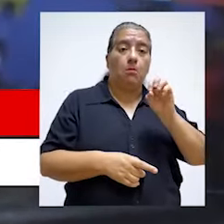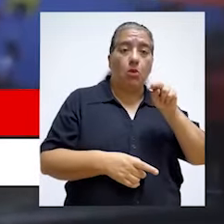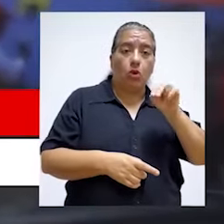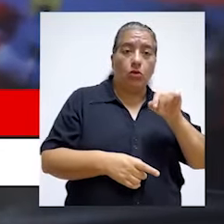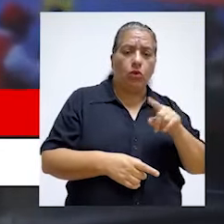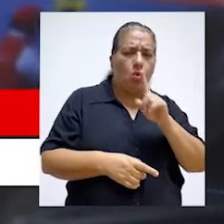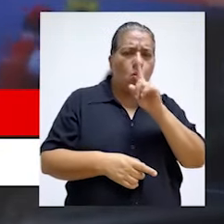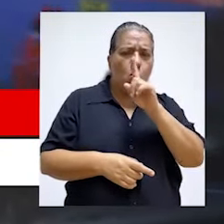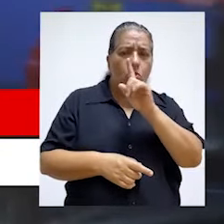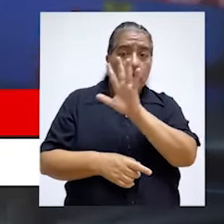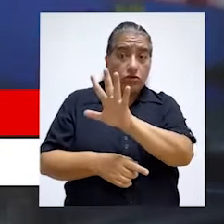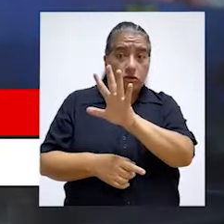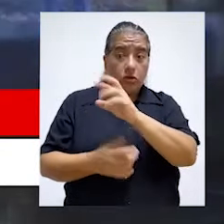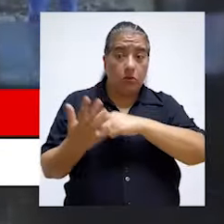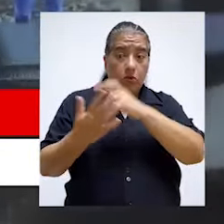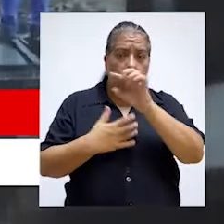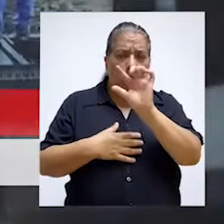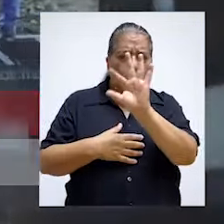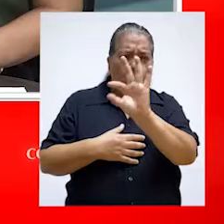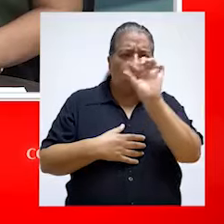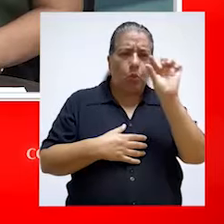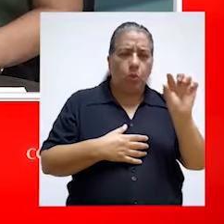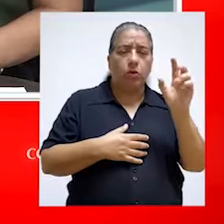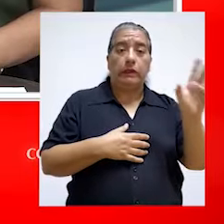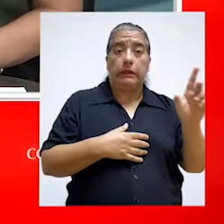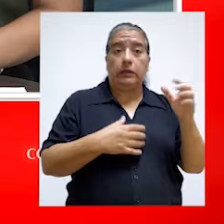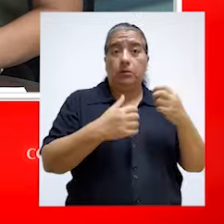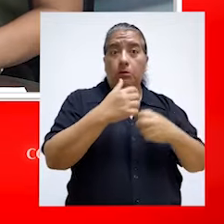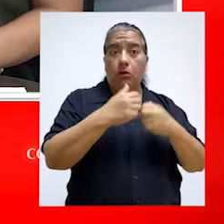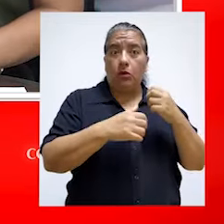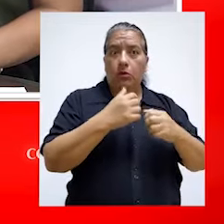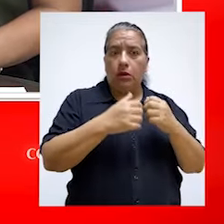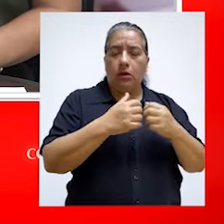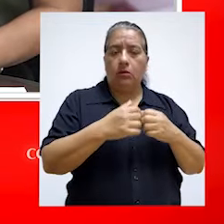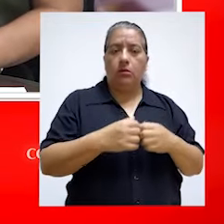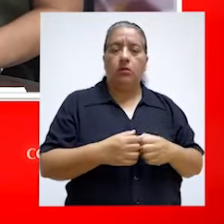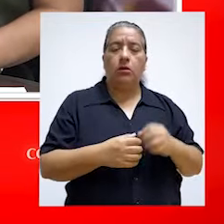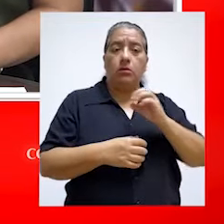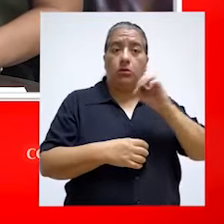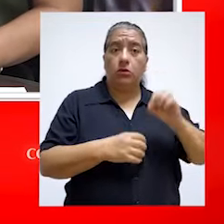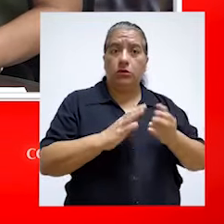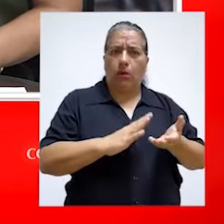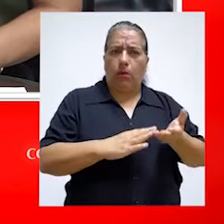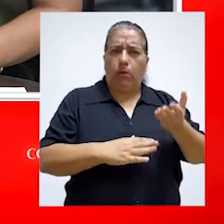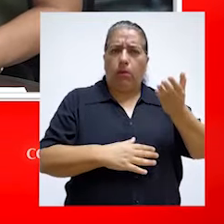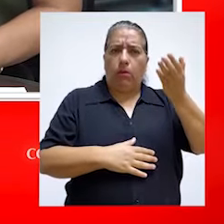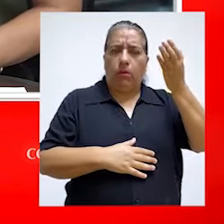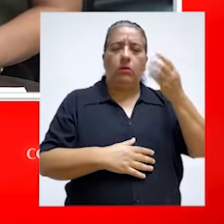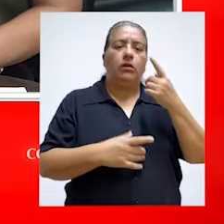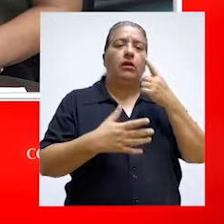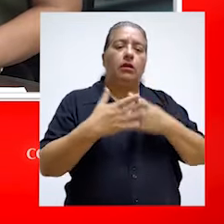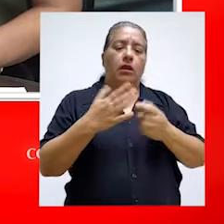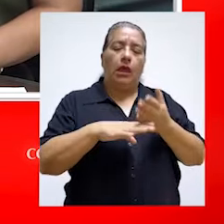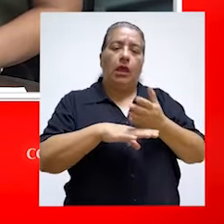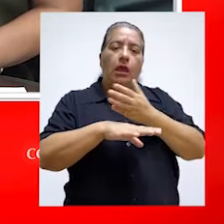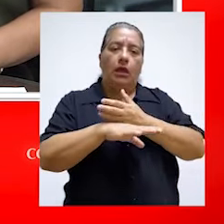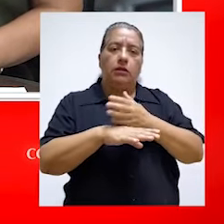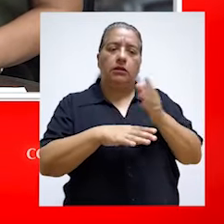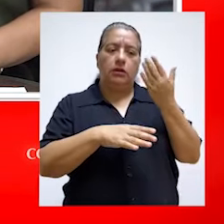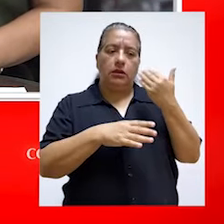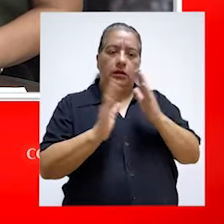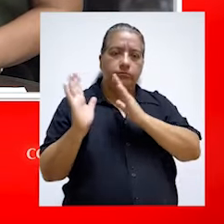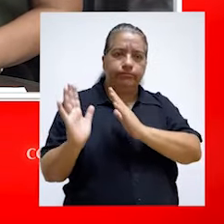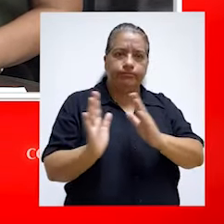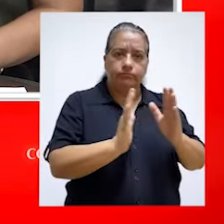alto dentro del índice que se ha estimado. Estas entidades que has mencionado, el PRONIET y el PRONIET siempre son las más cuestionadas